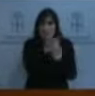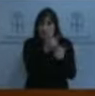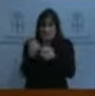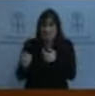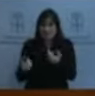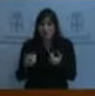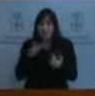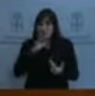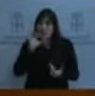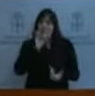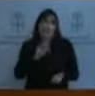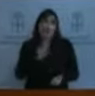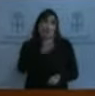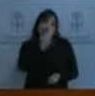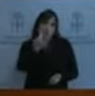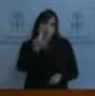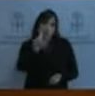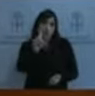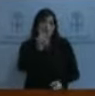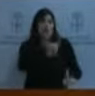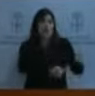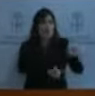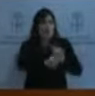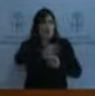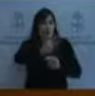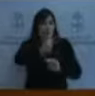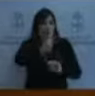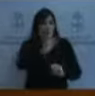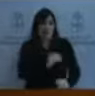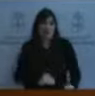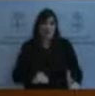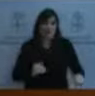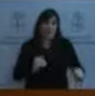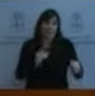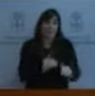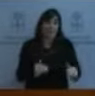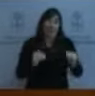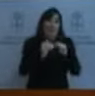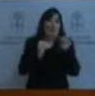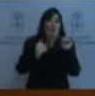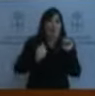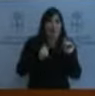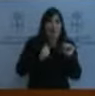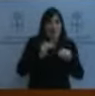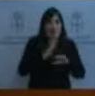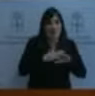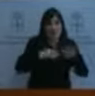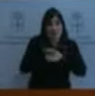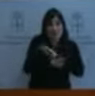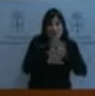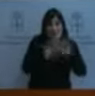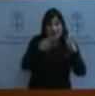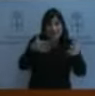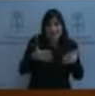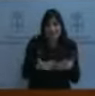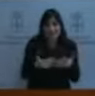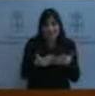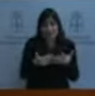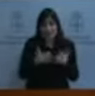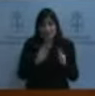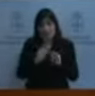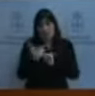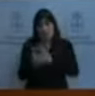la igualdad de oportunidades en el acceso a los datos, a la conectividad y a Internet por banda ancha. Si no se puede acceder